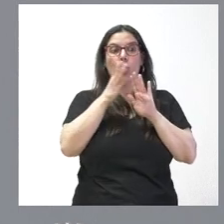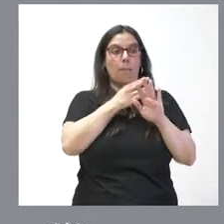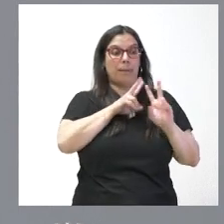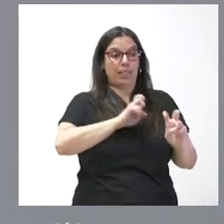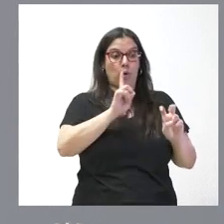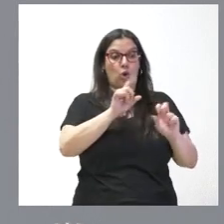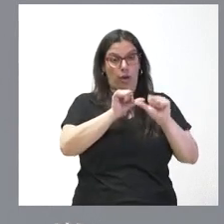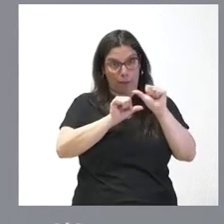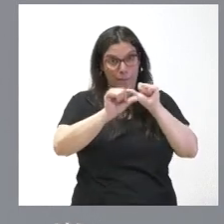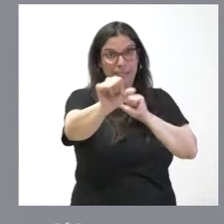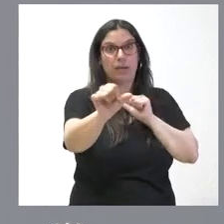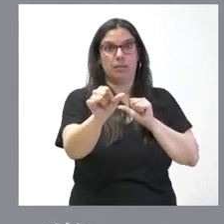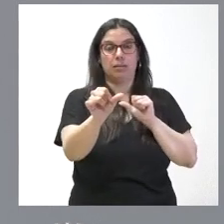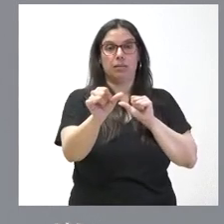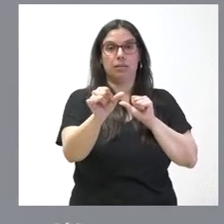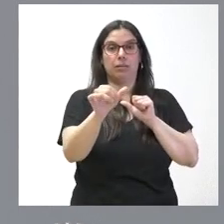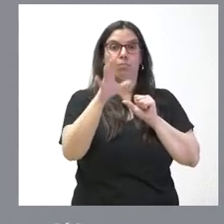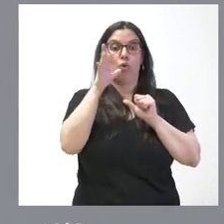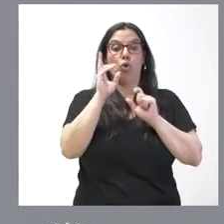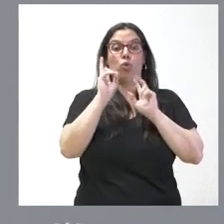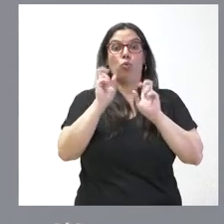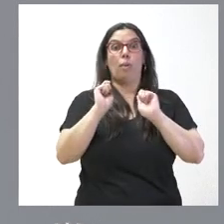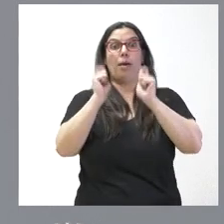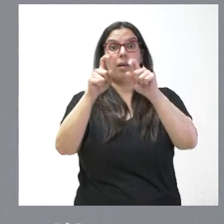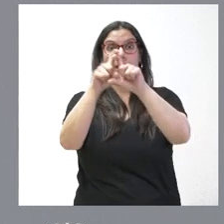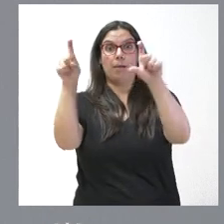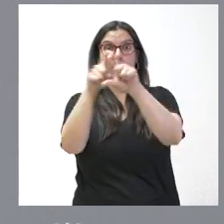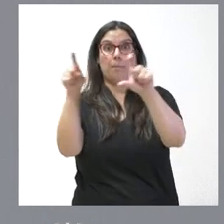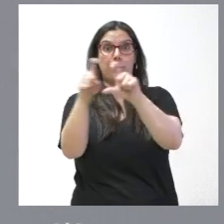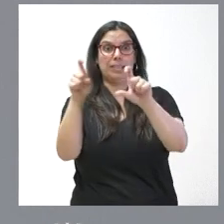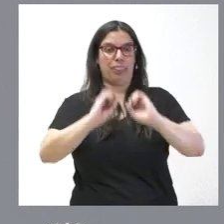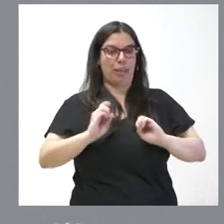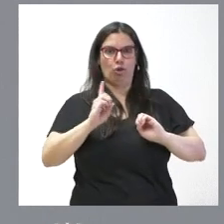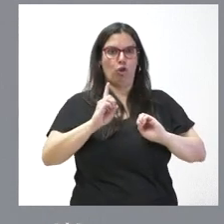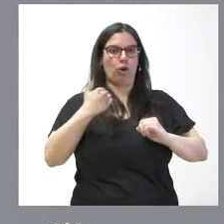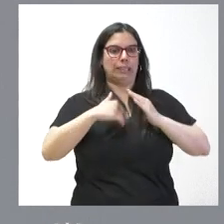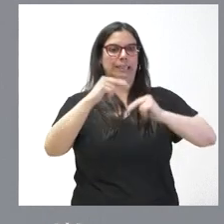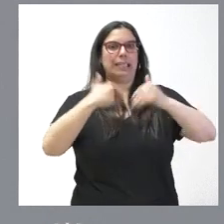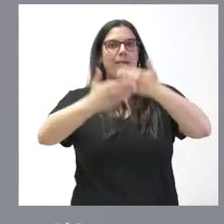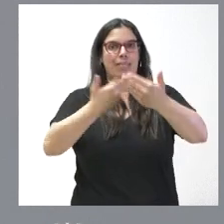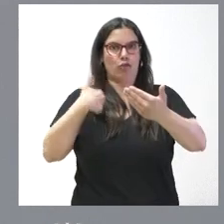recibe la nueva adjudicación no hace la obra entera sino lo que resta por adjudicar y esto hay que